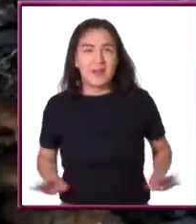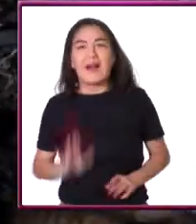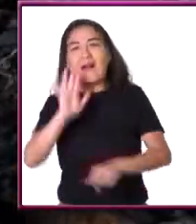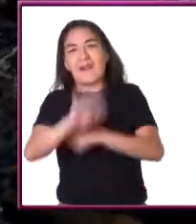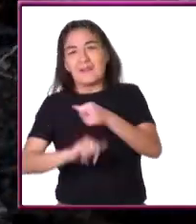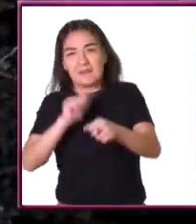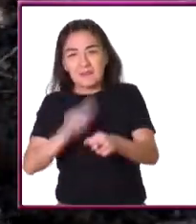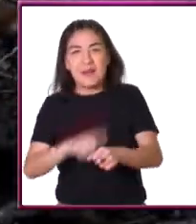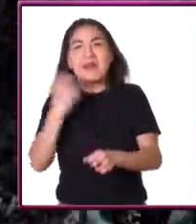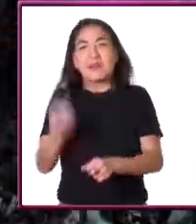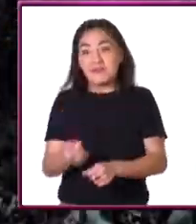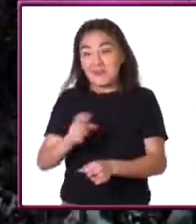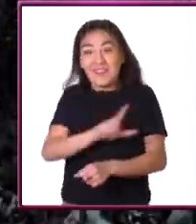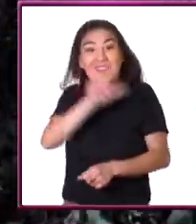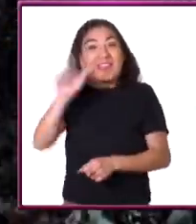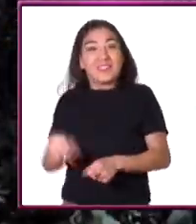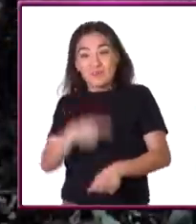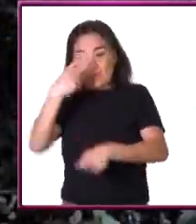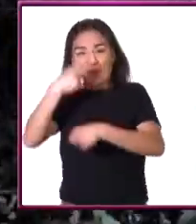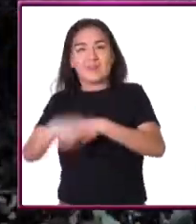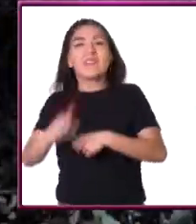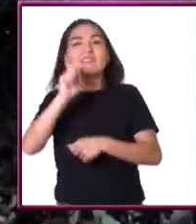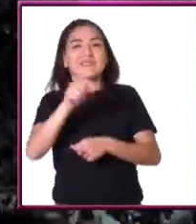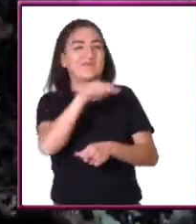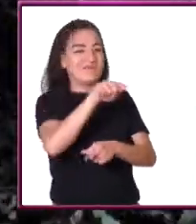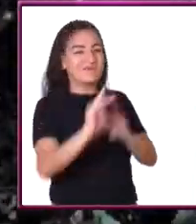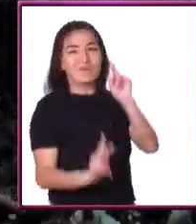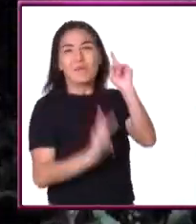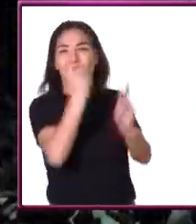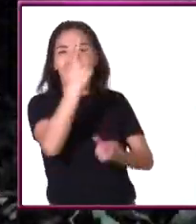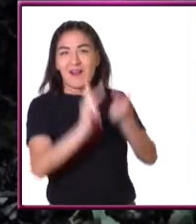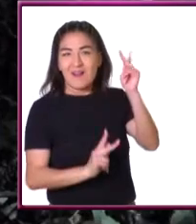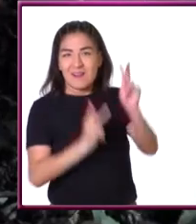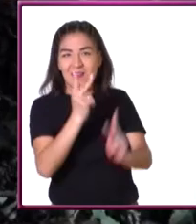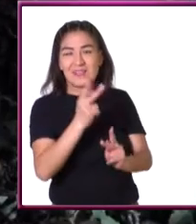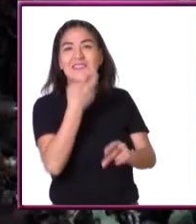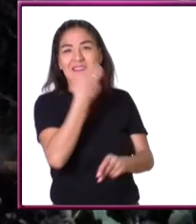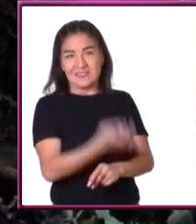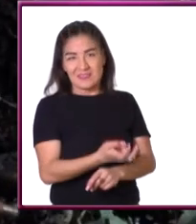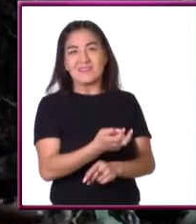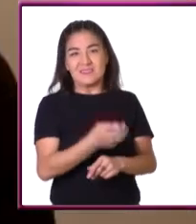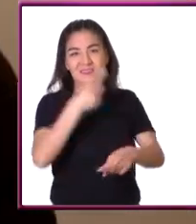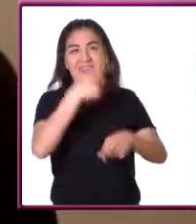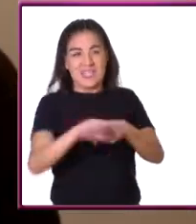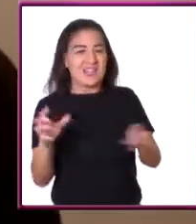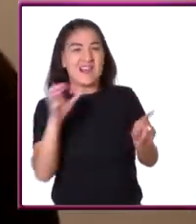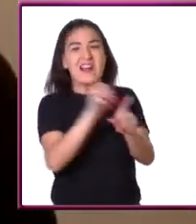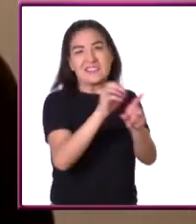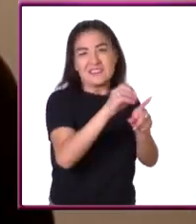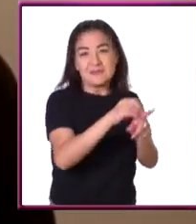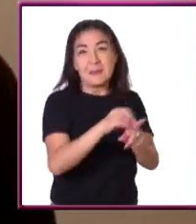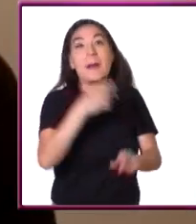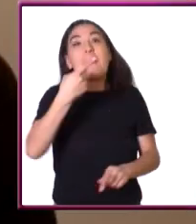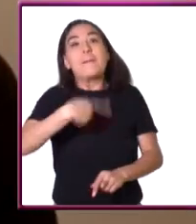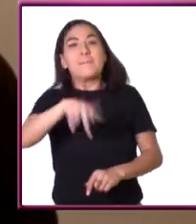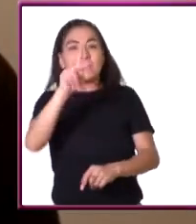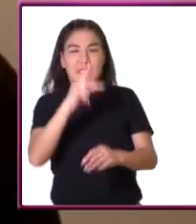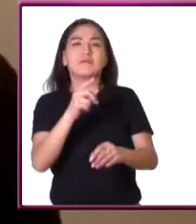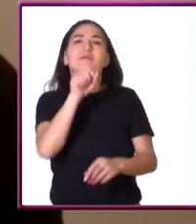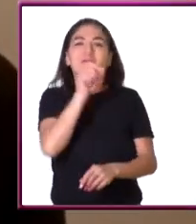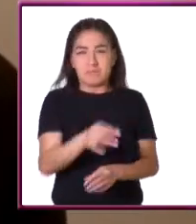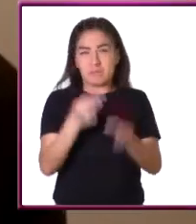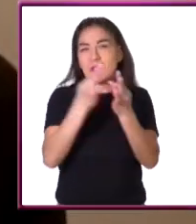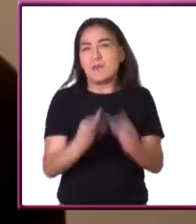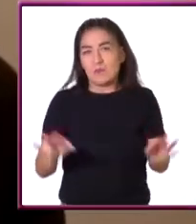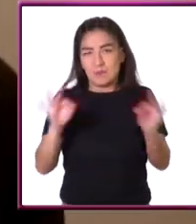organismo que causa un daño a plantas o a productos vegetales. sin embargo, es bien